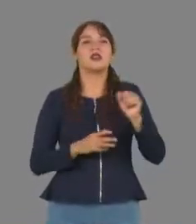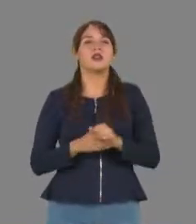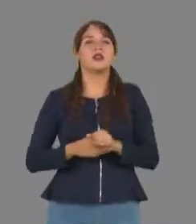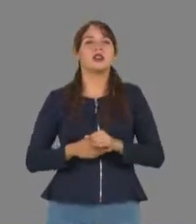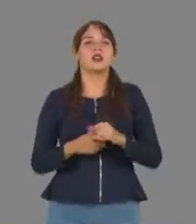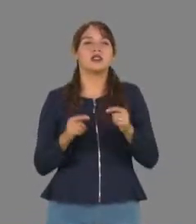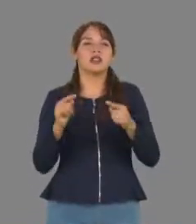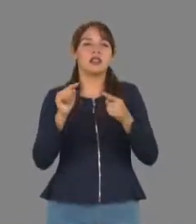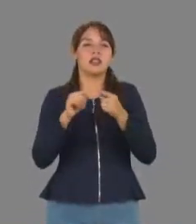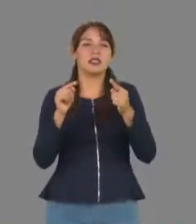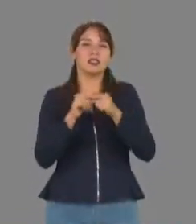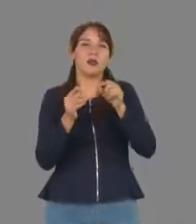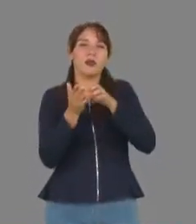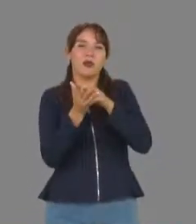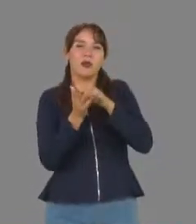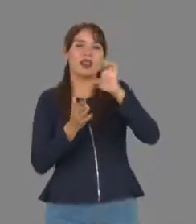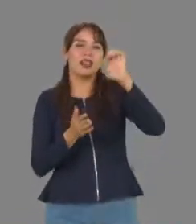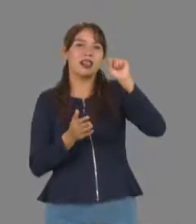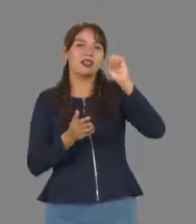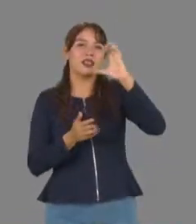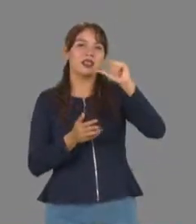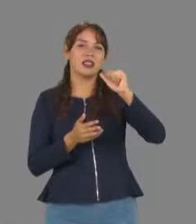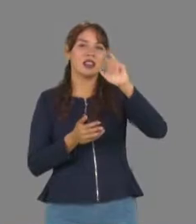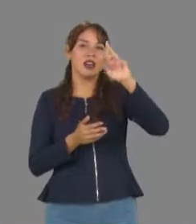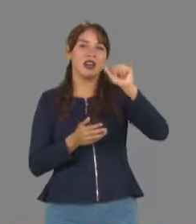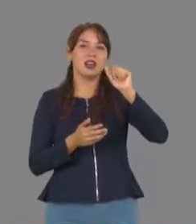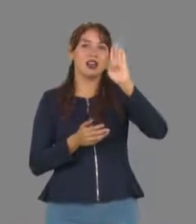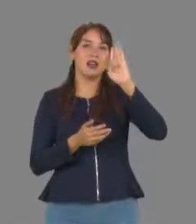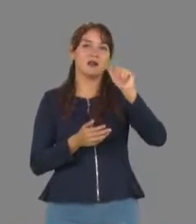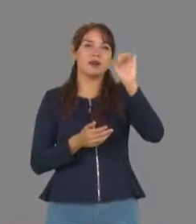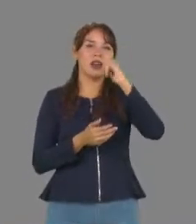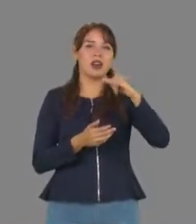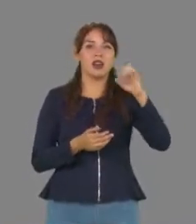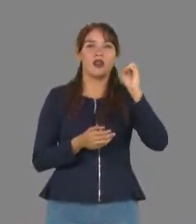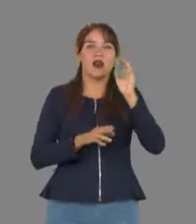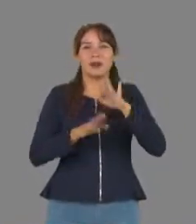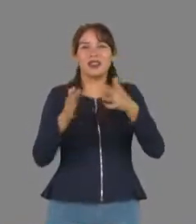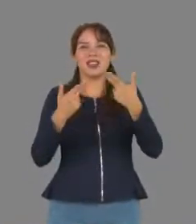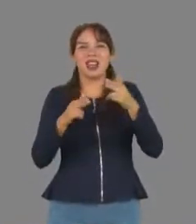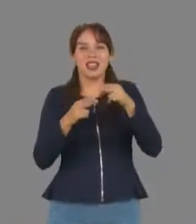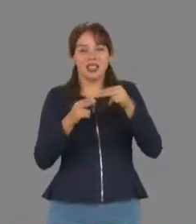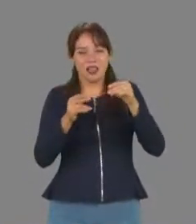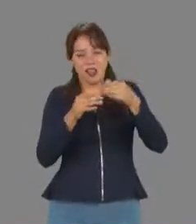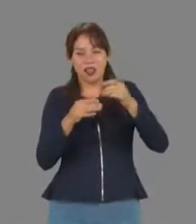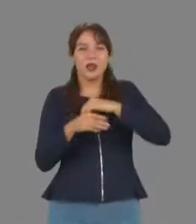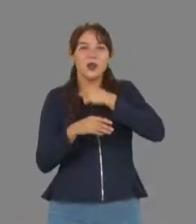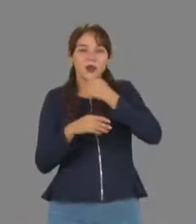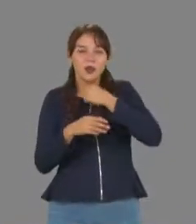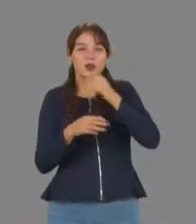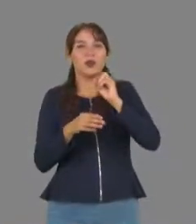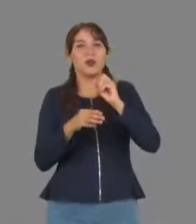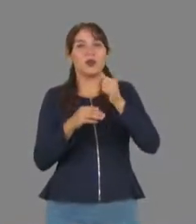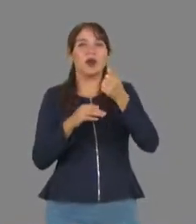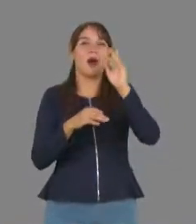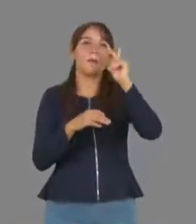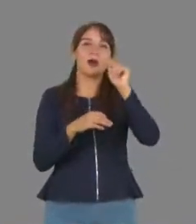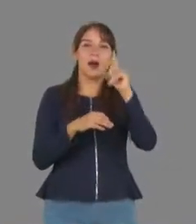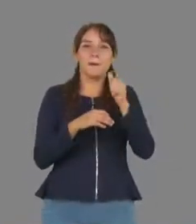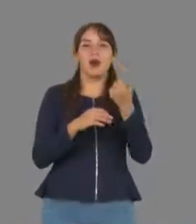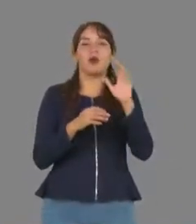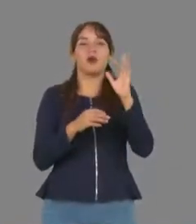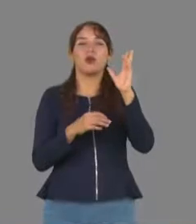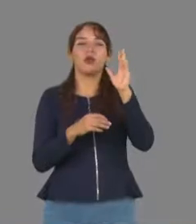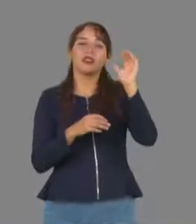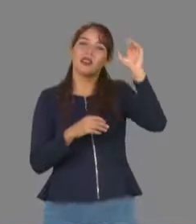Tenebrio molitor es un escarabajo que crece en las harinas, le pones ahí una dieta basada en papa, zanahoria